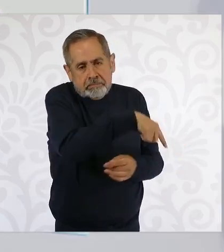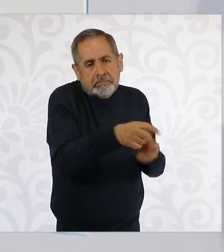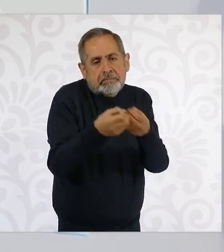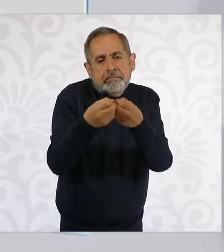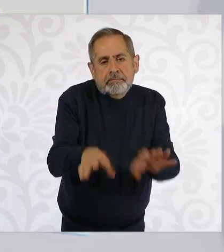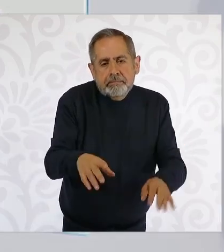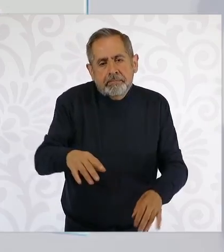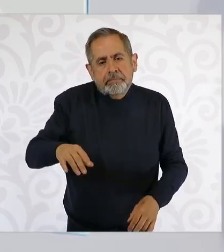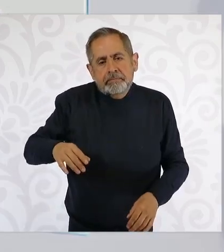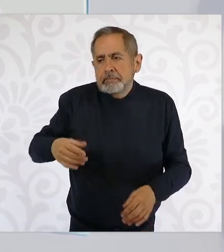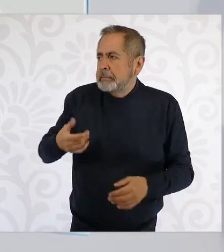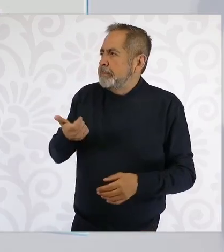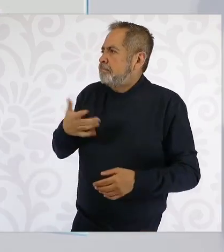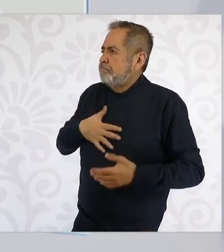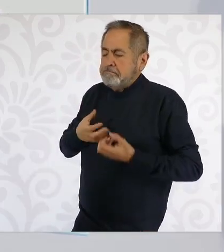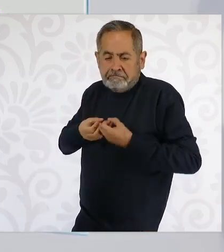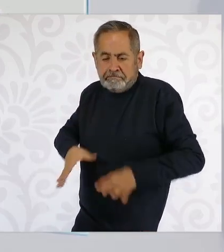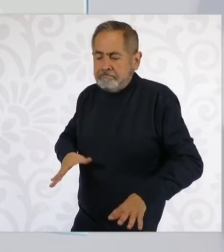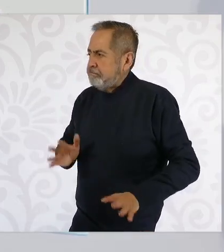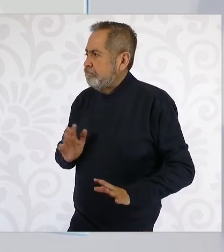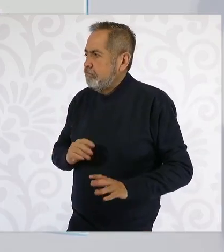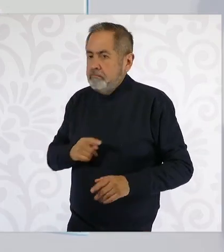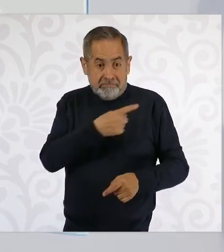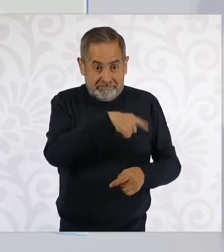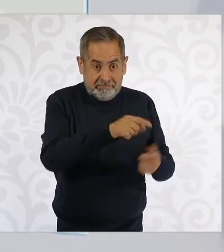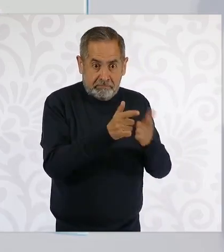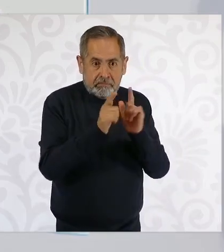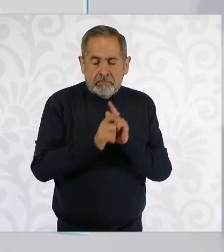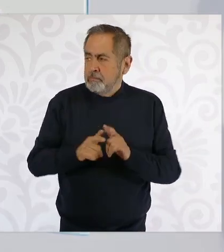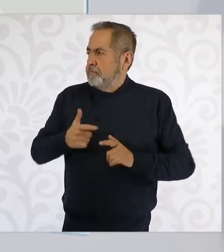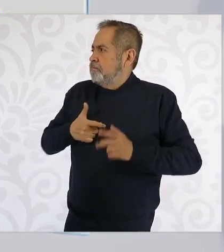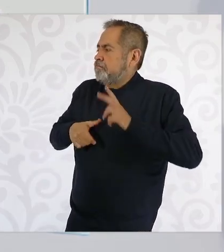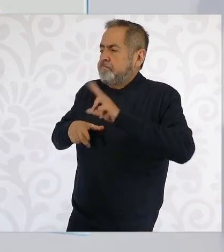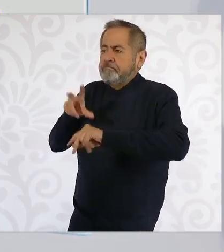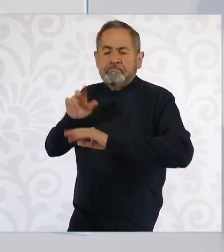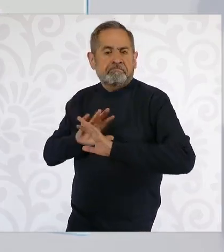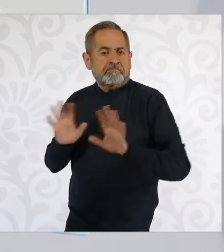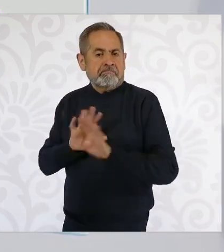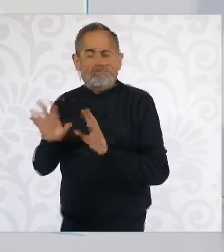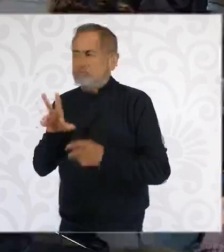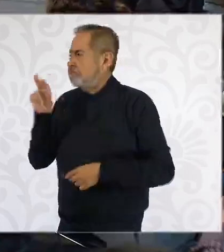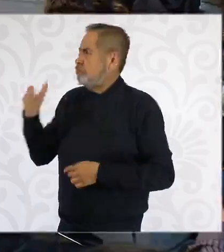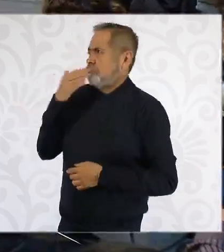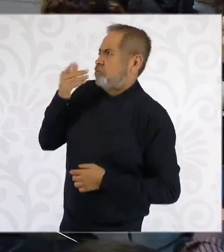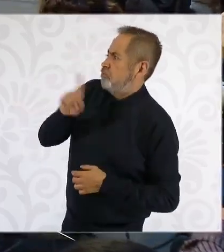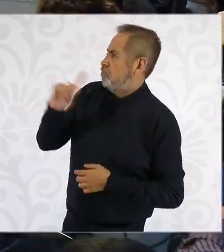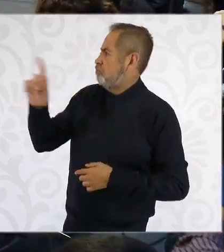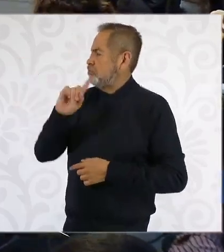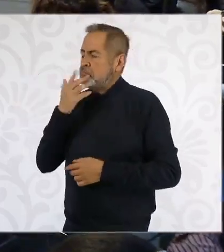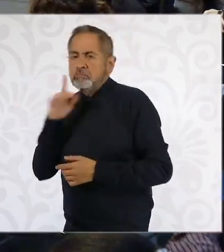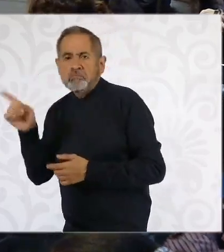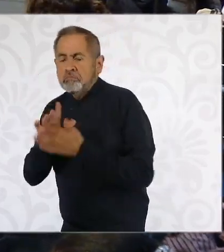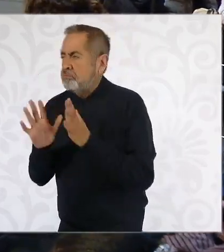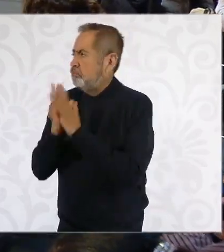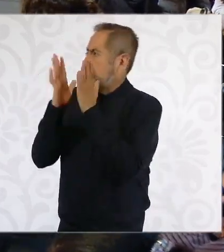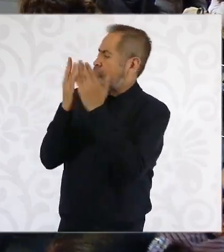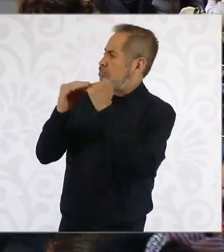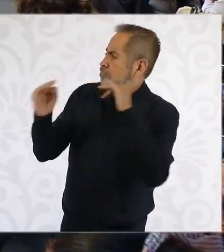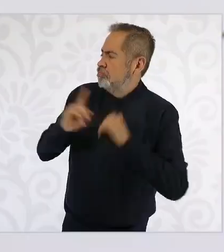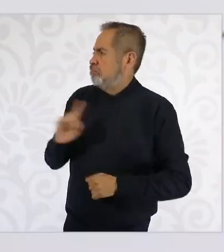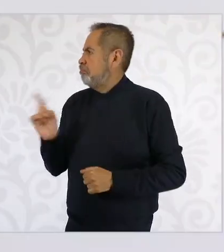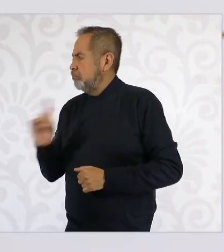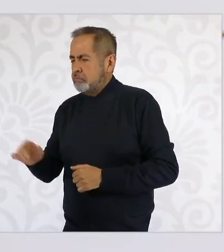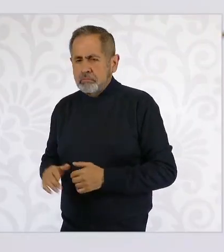intereses, hay un grupo que dice, no, es que esto no es democracia. ¿Cómo no va a ser